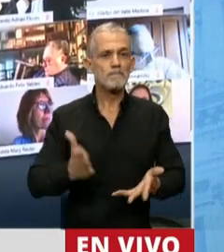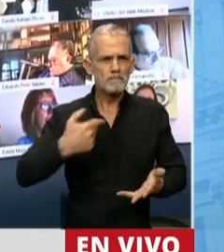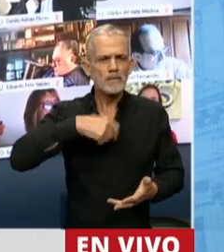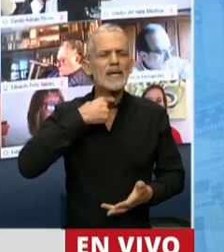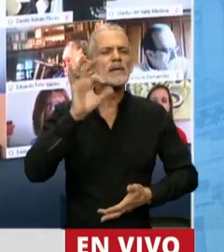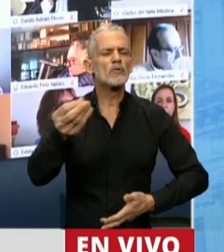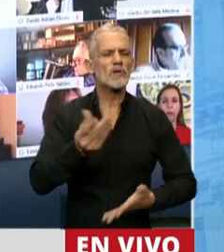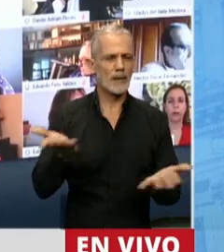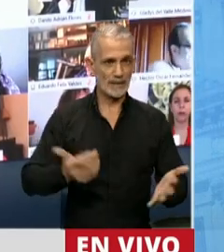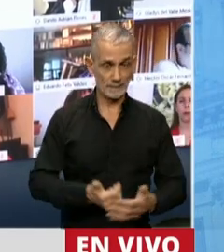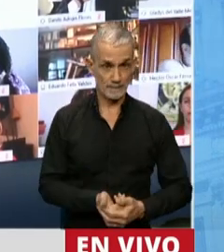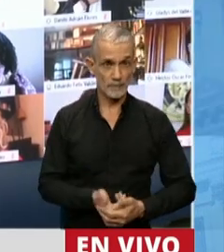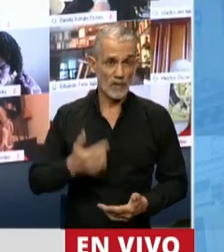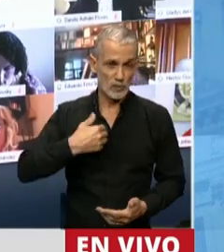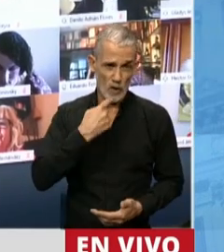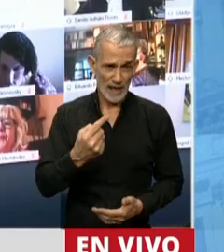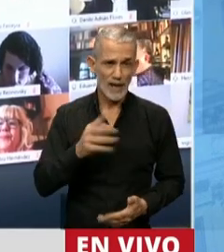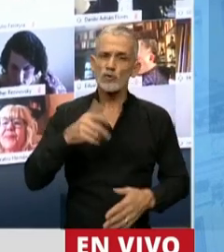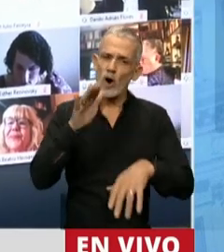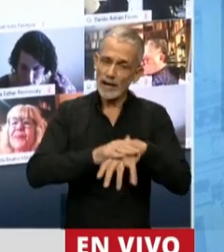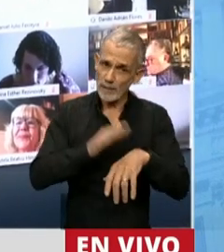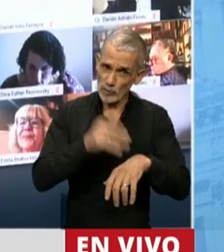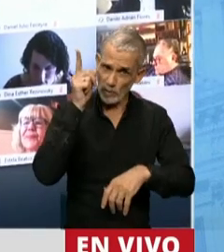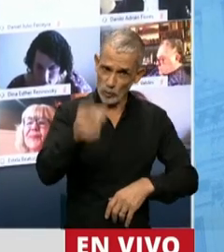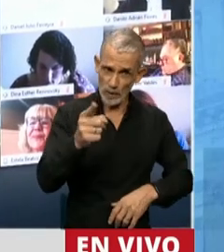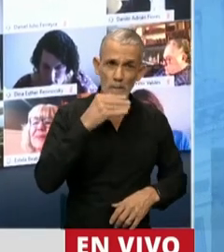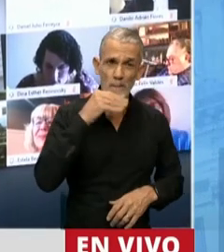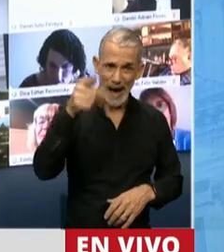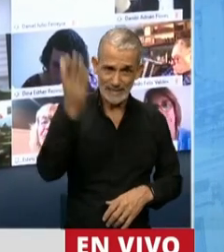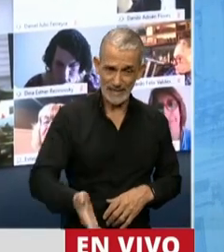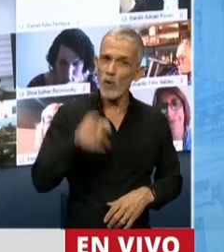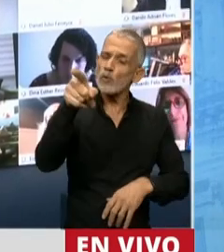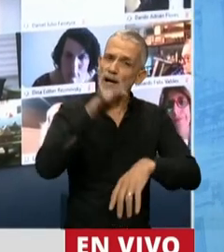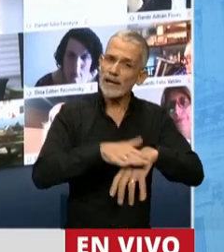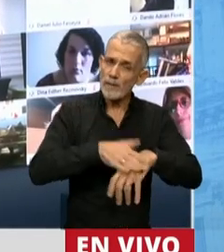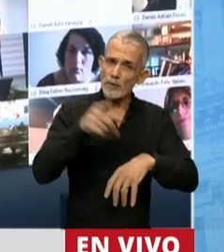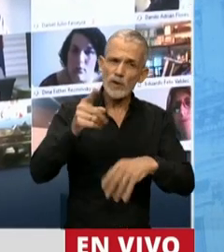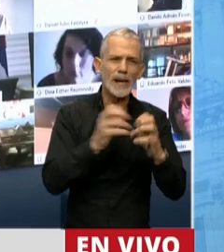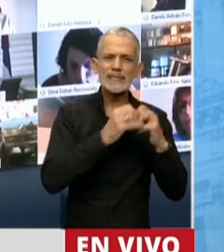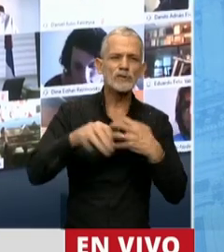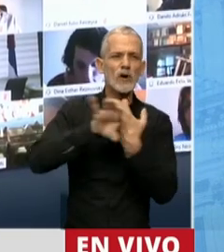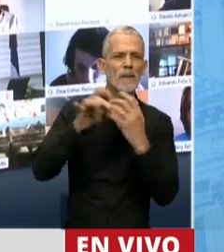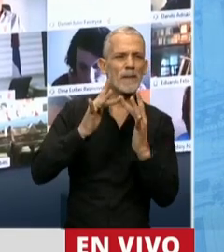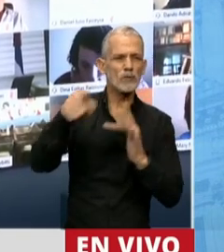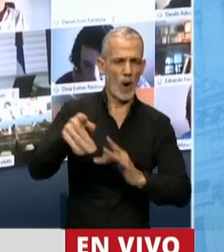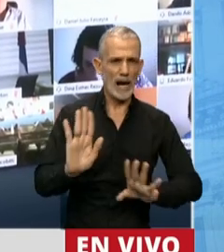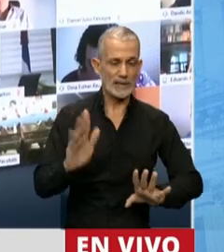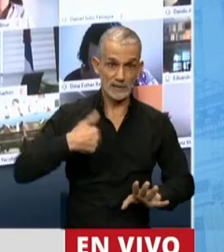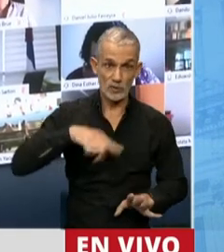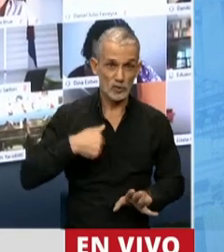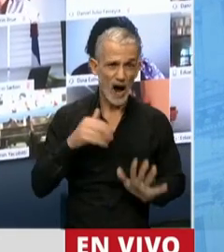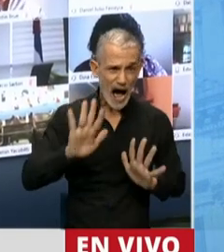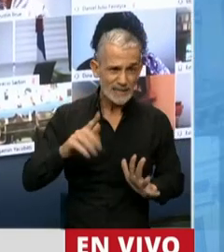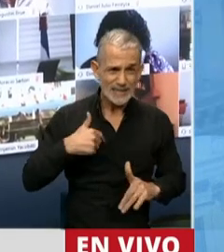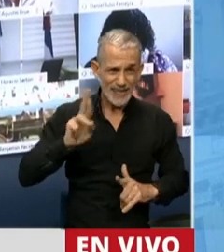Quisiéramos saber eso. Y le digo, lo hago responsable. Usted es responsable de las sesiones virtuales y nosotros no